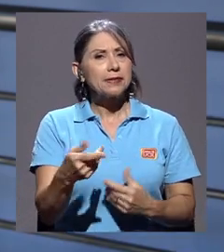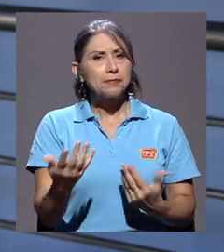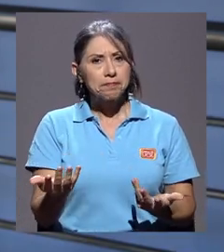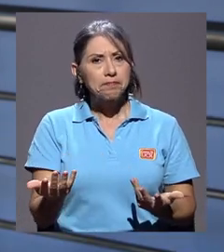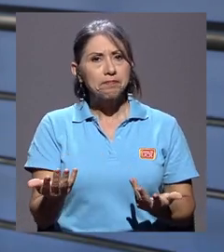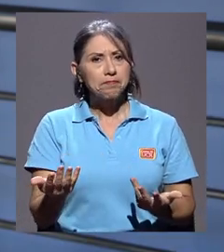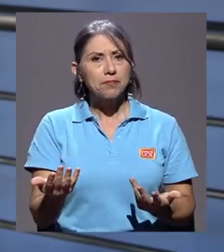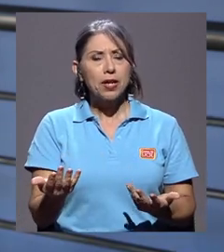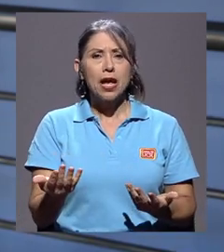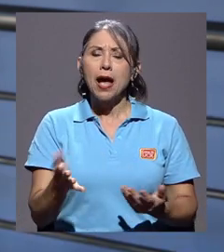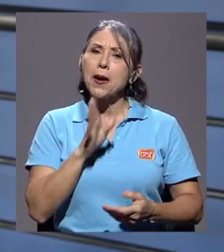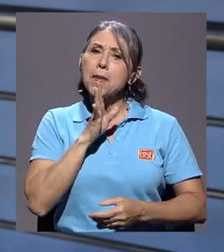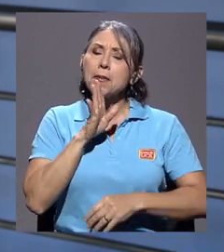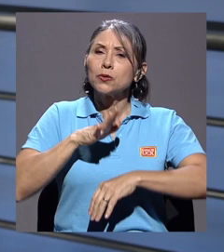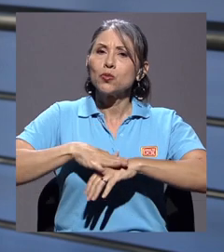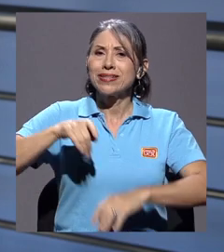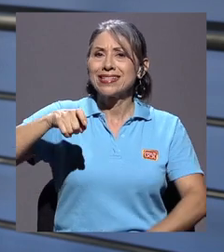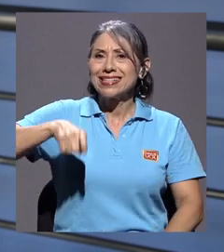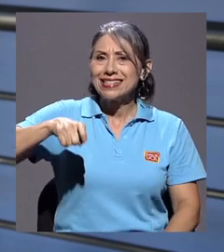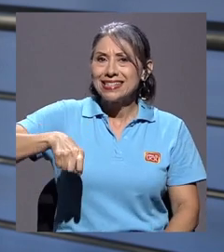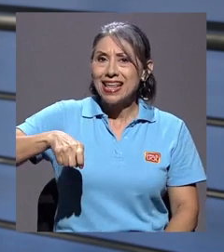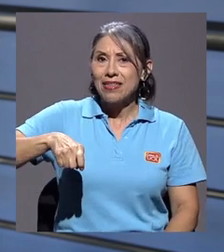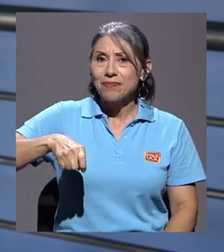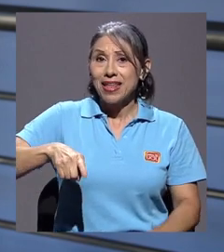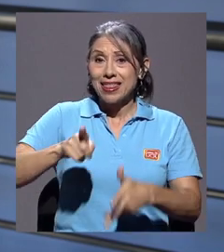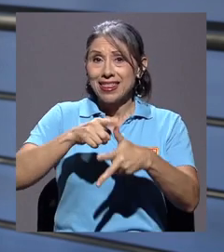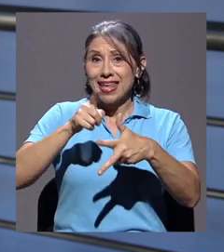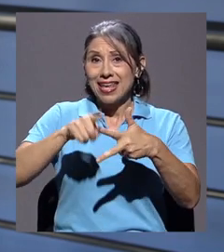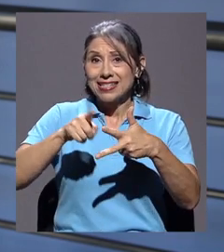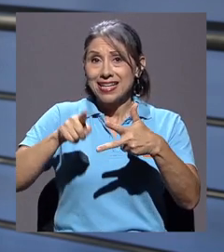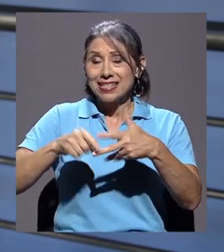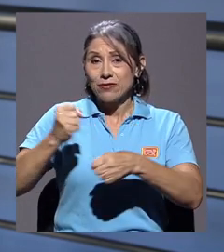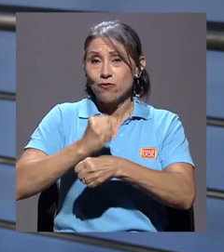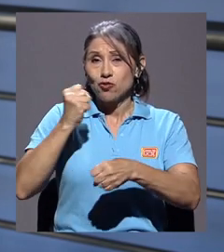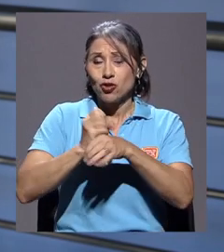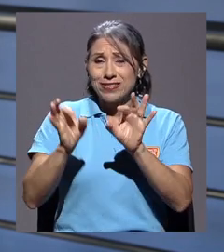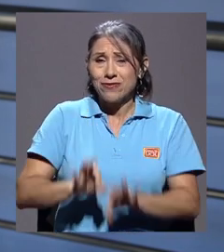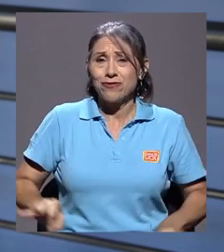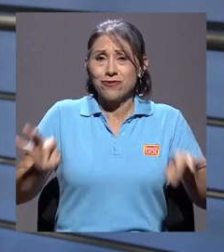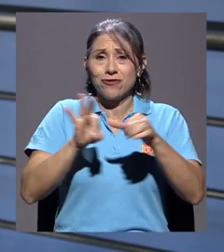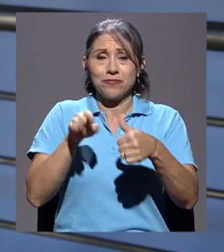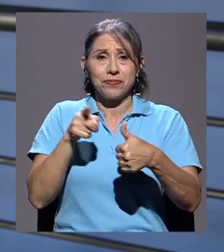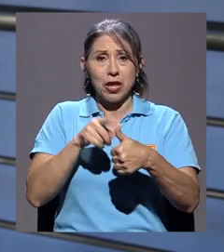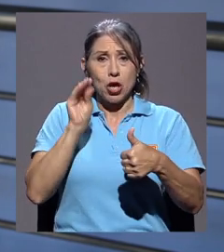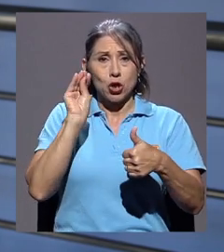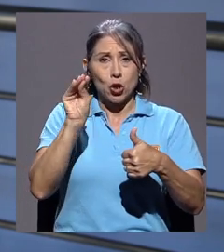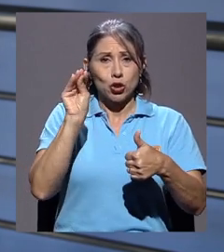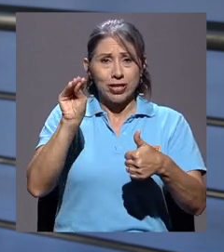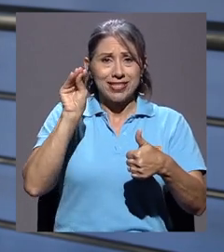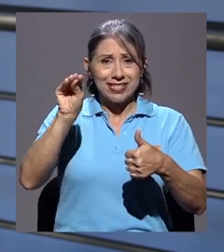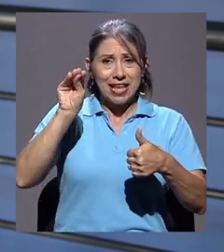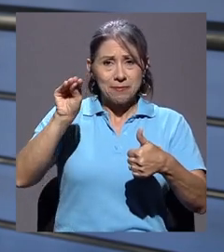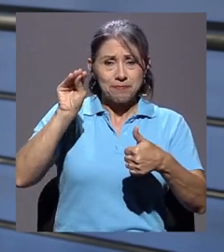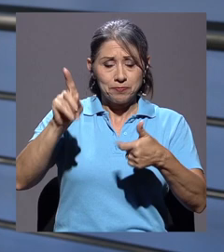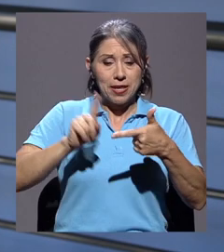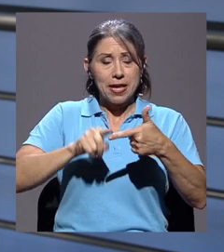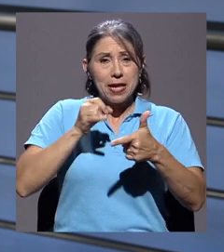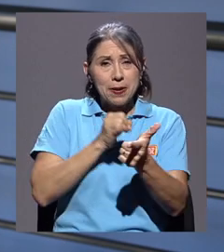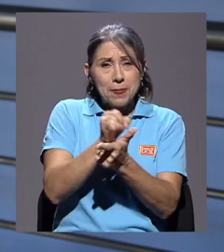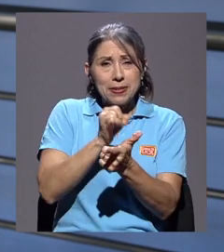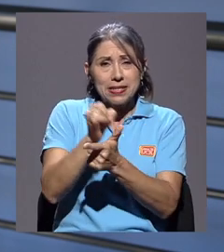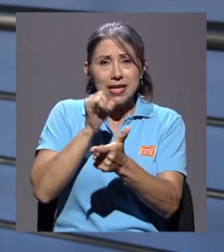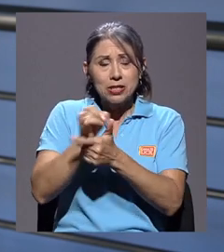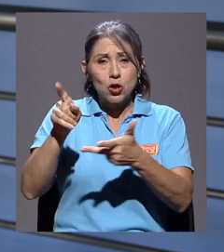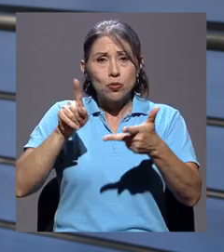precisamente de la necesidad de que esas tres funciones sustantivas, la docencia, la investigación y la extensión